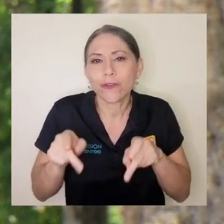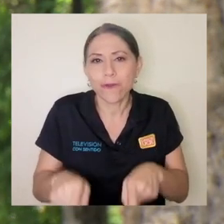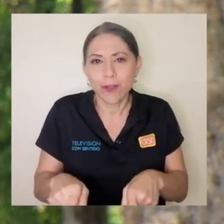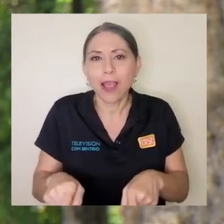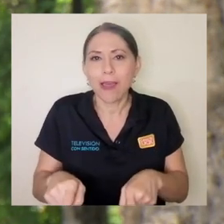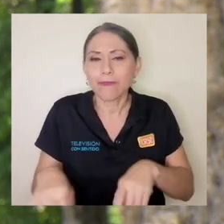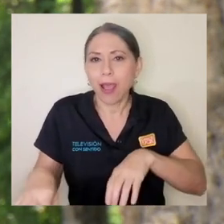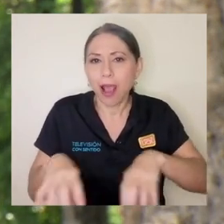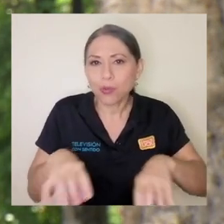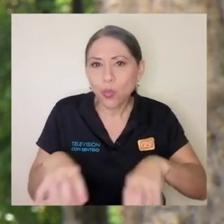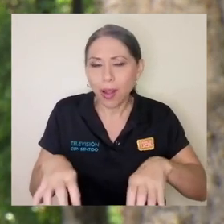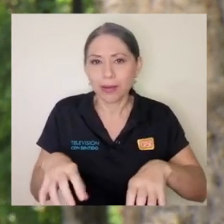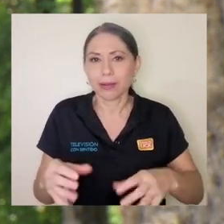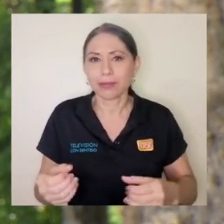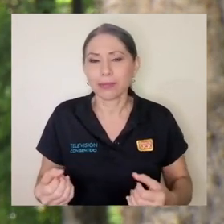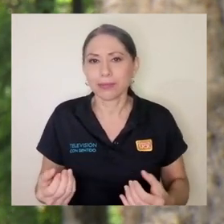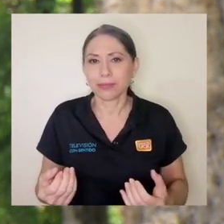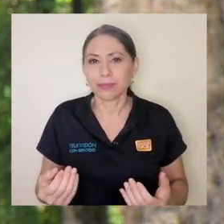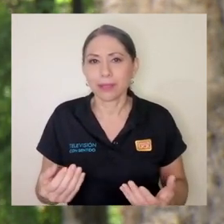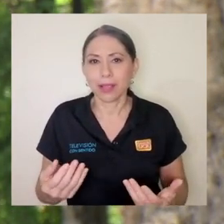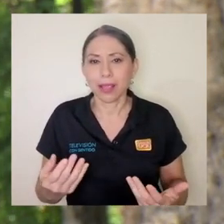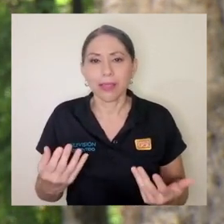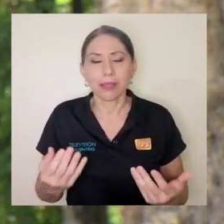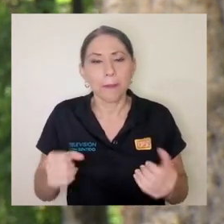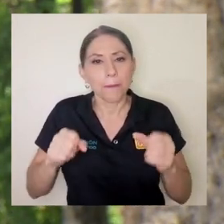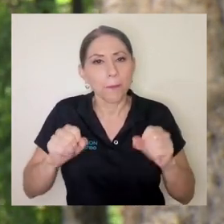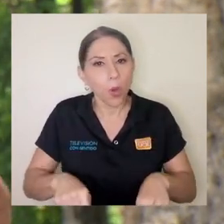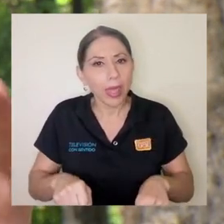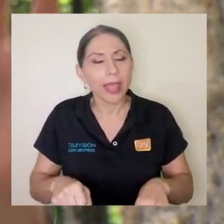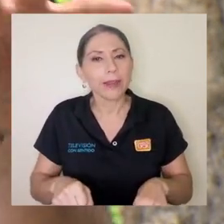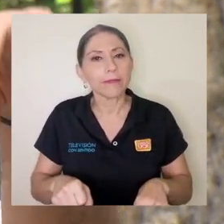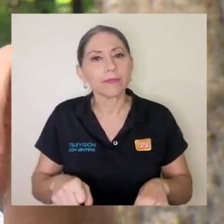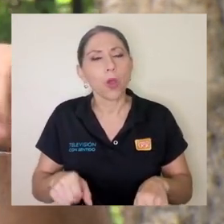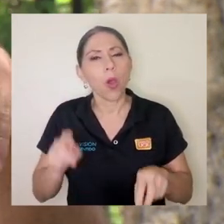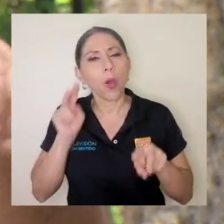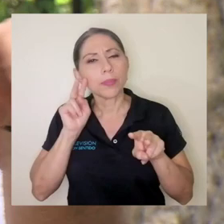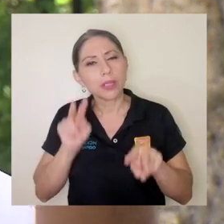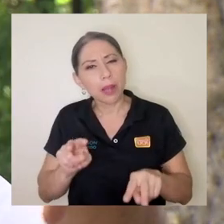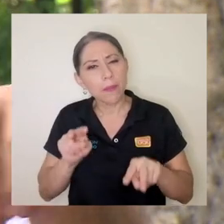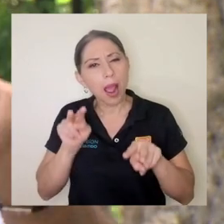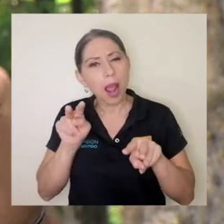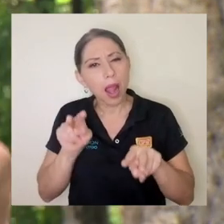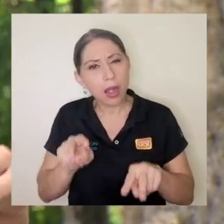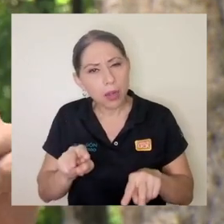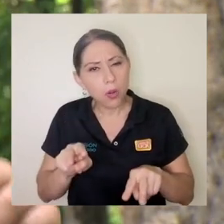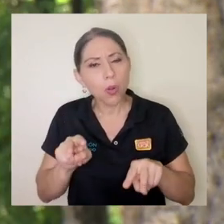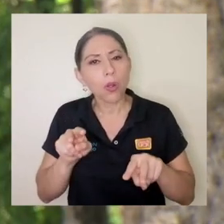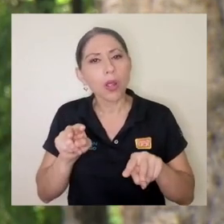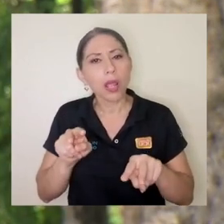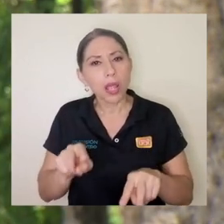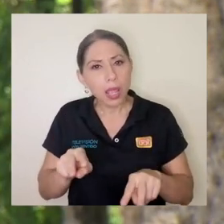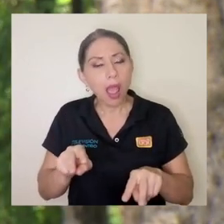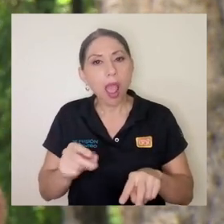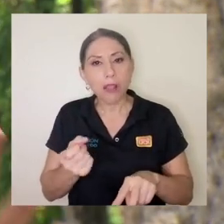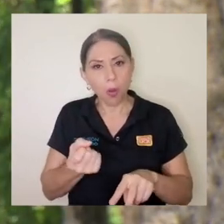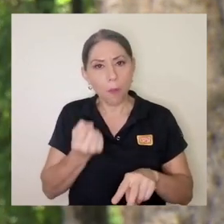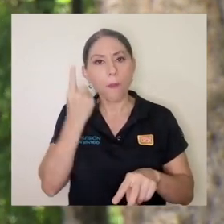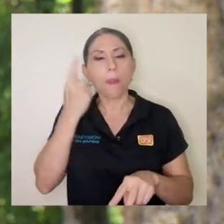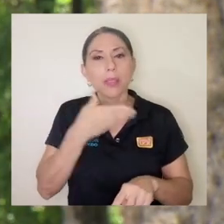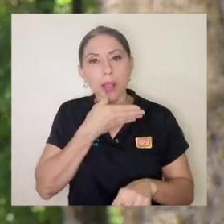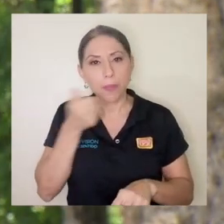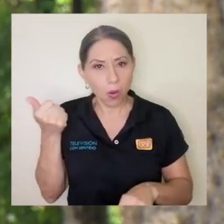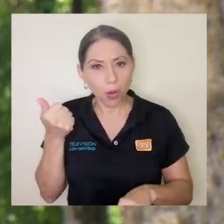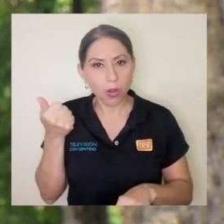poder actuar de poder observarlo detenidamente y